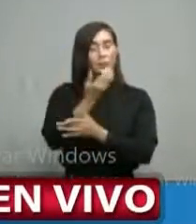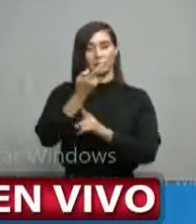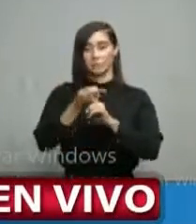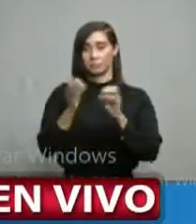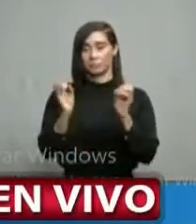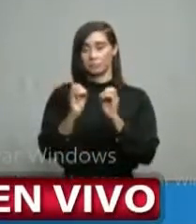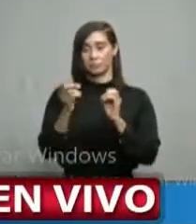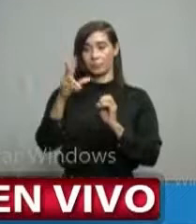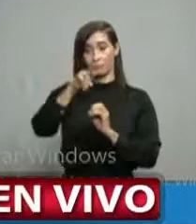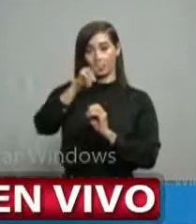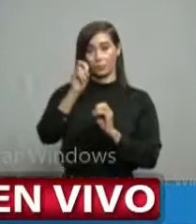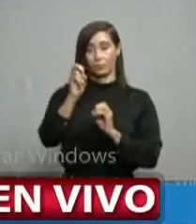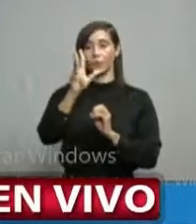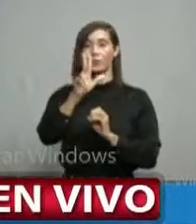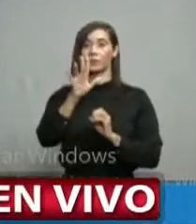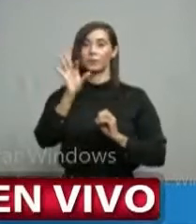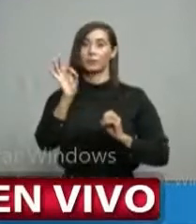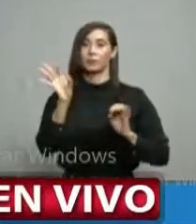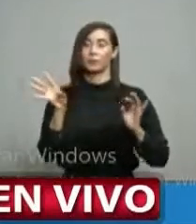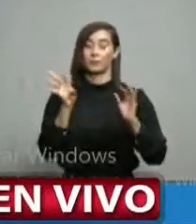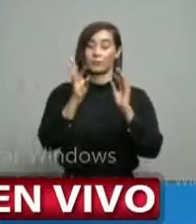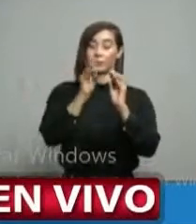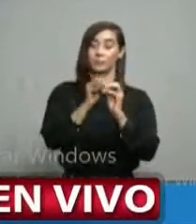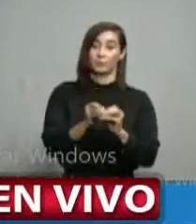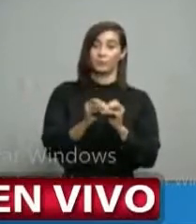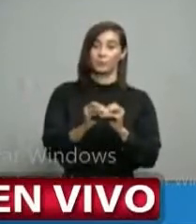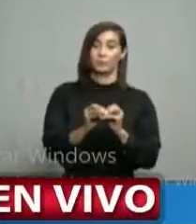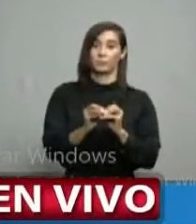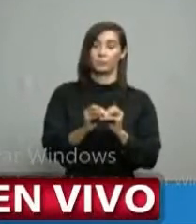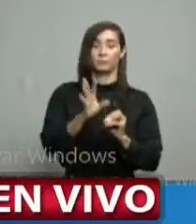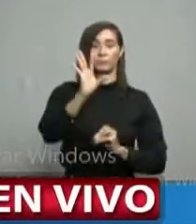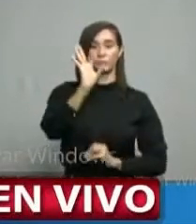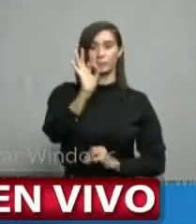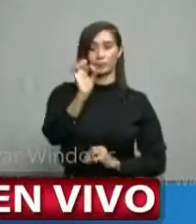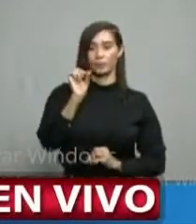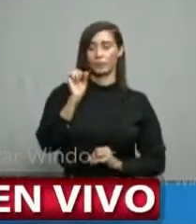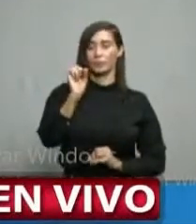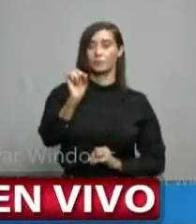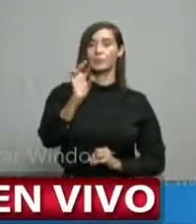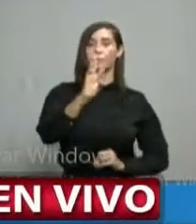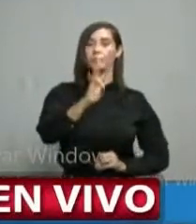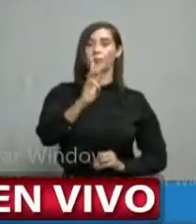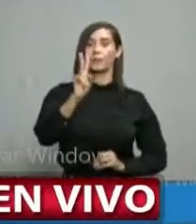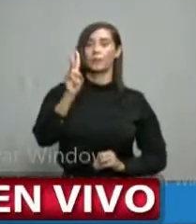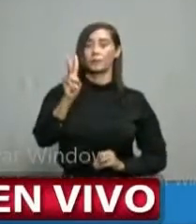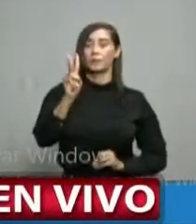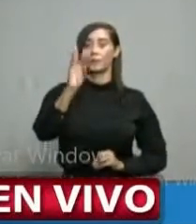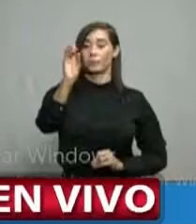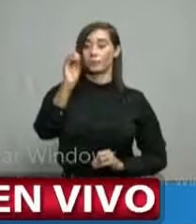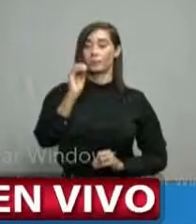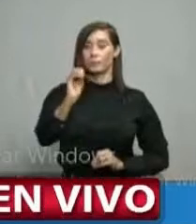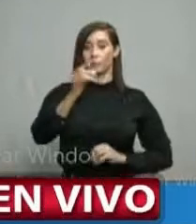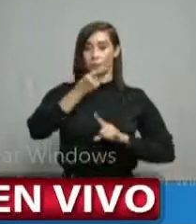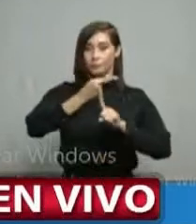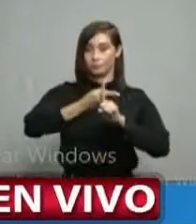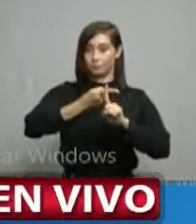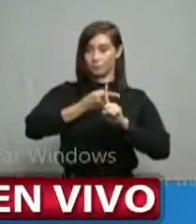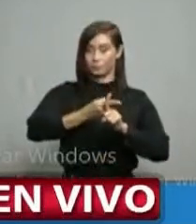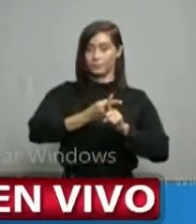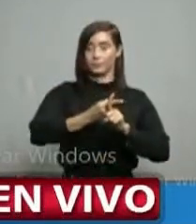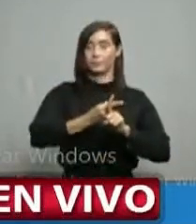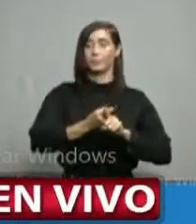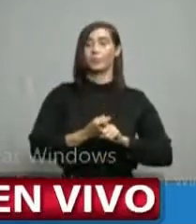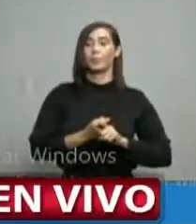nuevos, 239 acumulados, 9.62% de